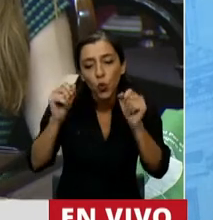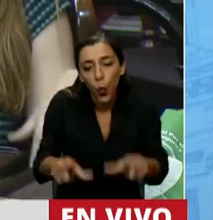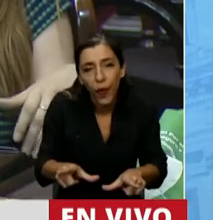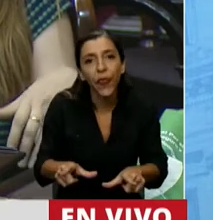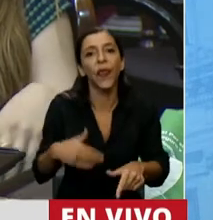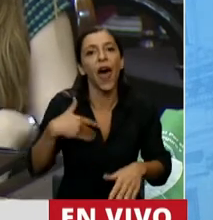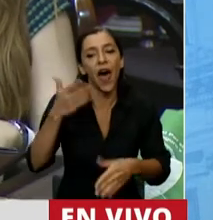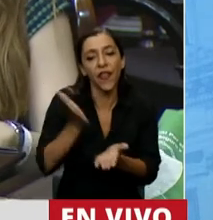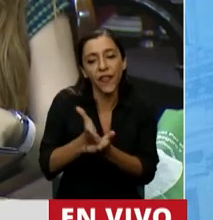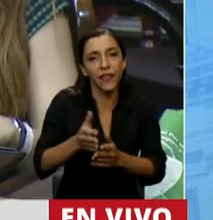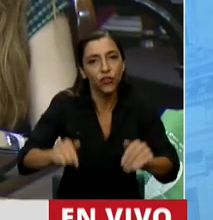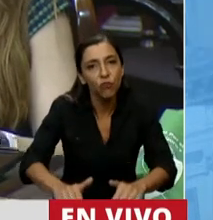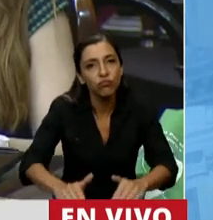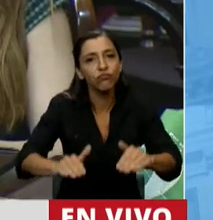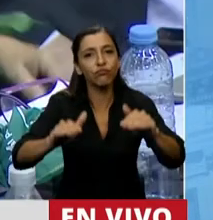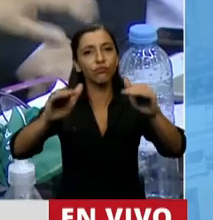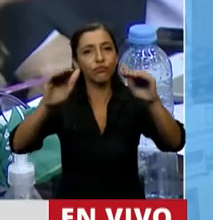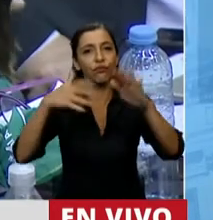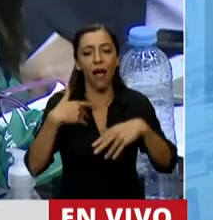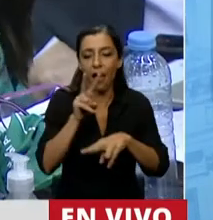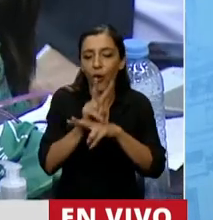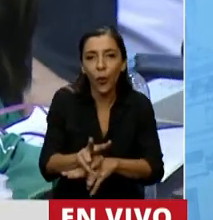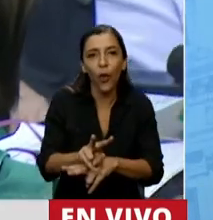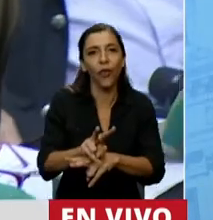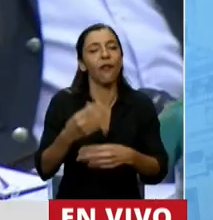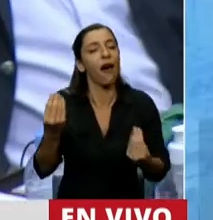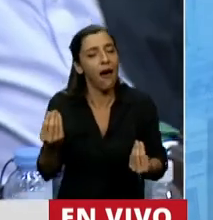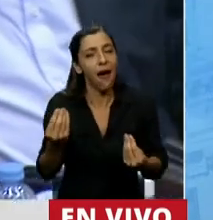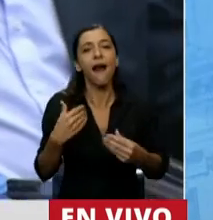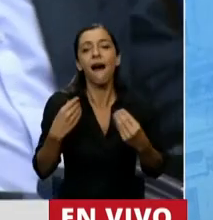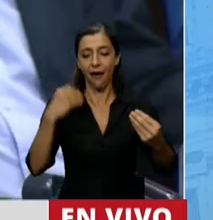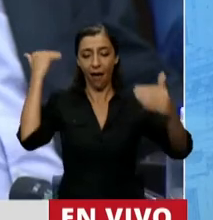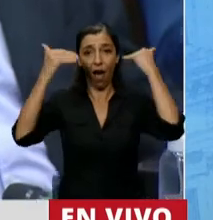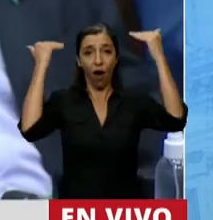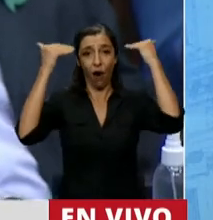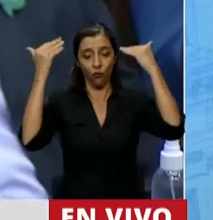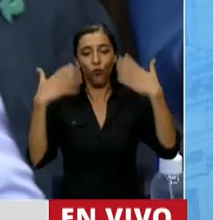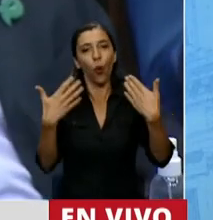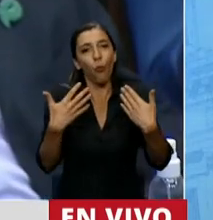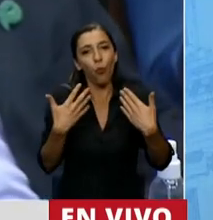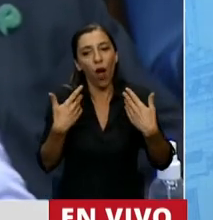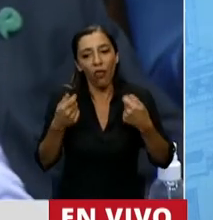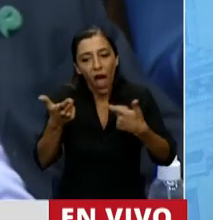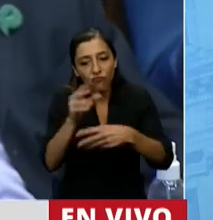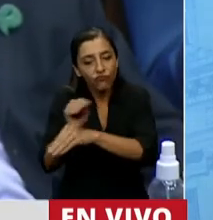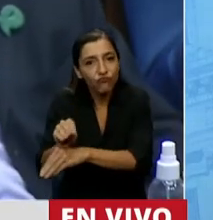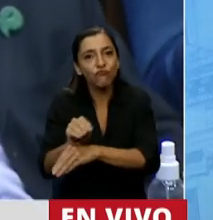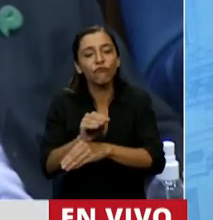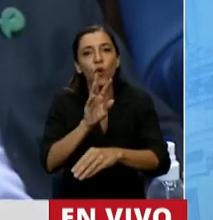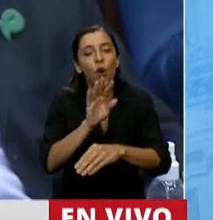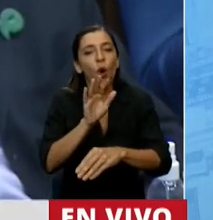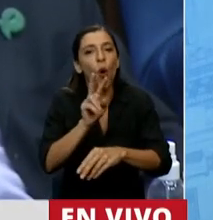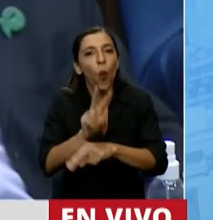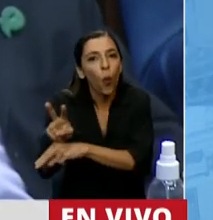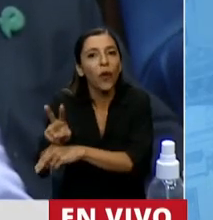desarrollarse, a hacer contenidos y llamados, a recibir de los mayores y por parte del Estado todos